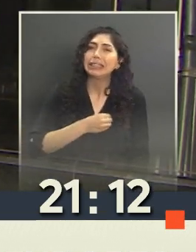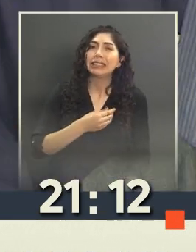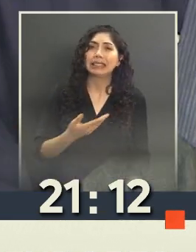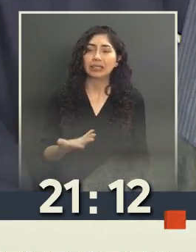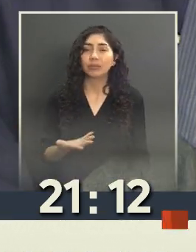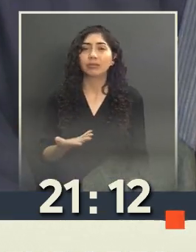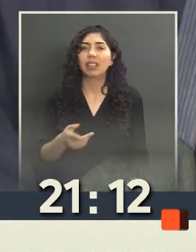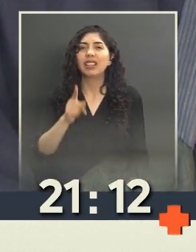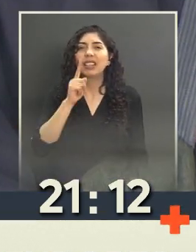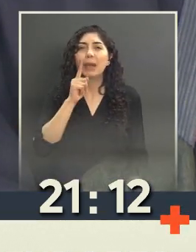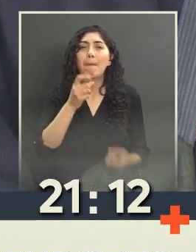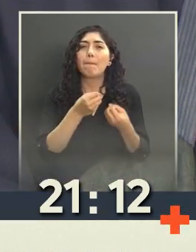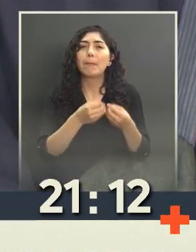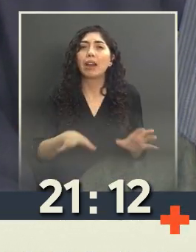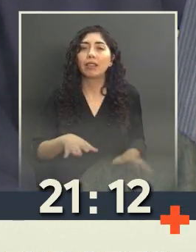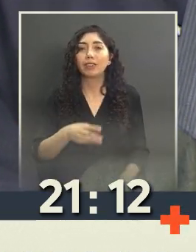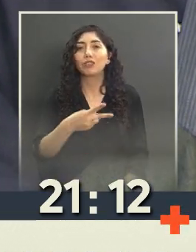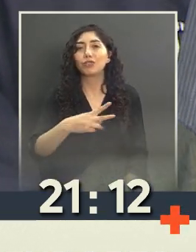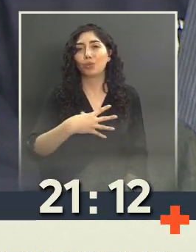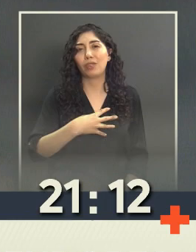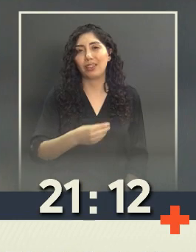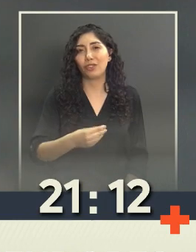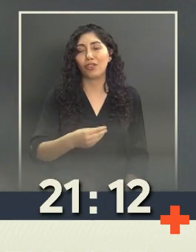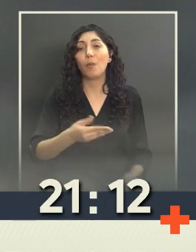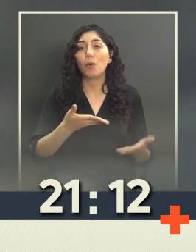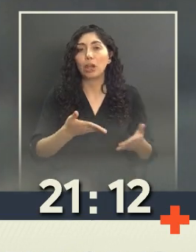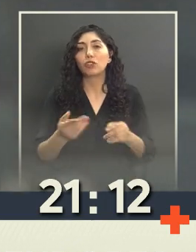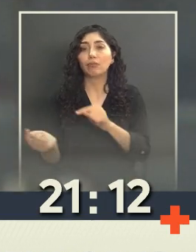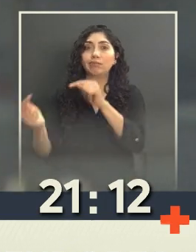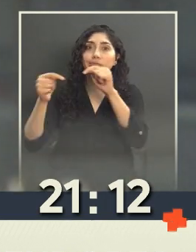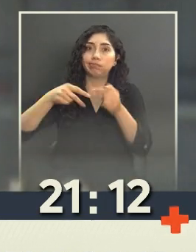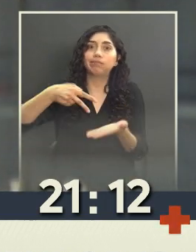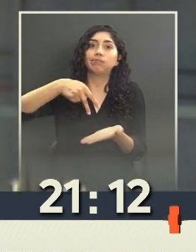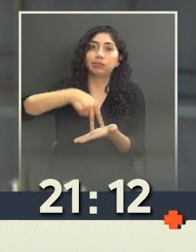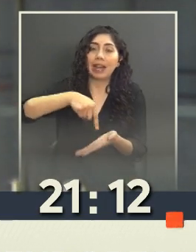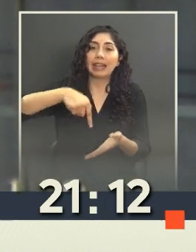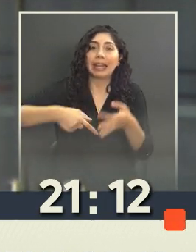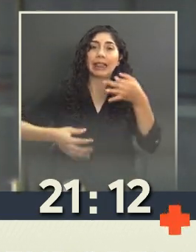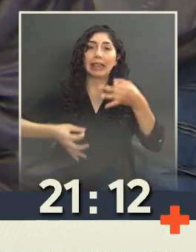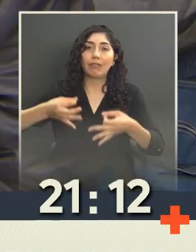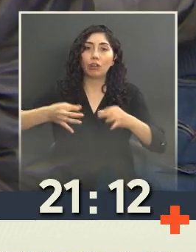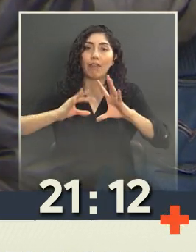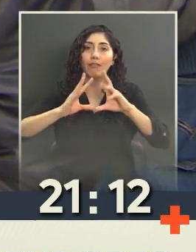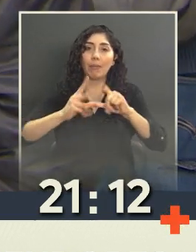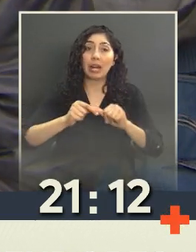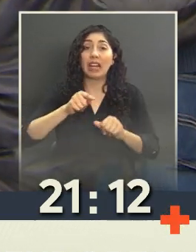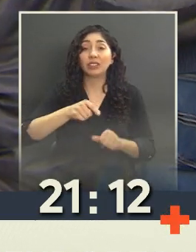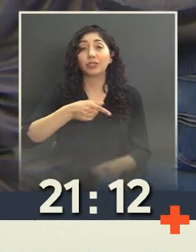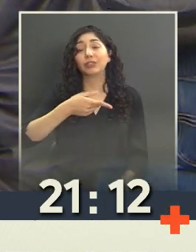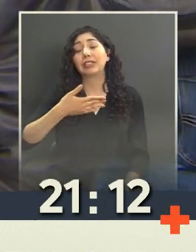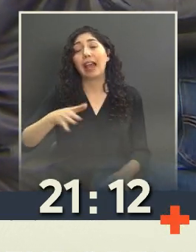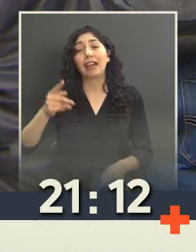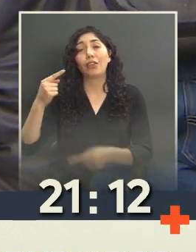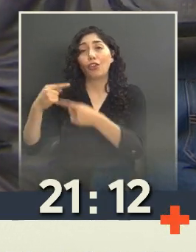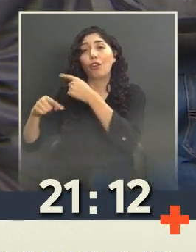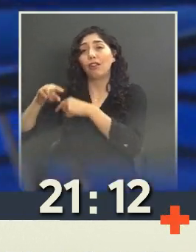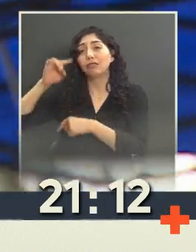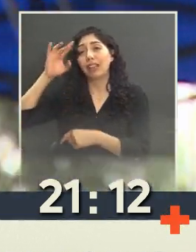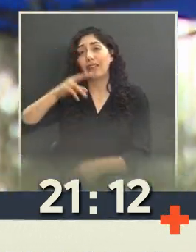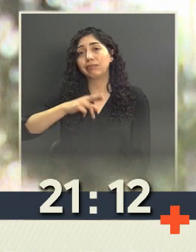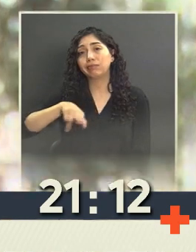sus hijos. Y por eso están aquí en los tribunales de familia, en un cuento que se saben de memoria y que rara vez obtienen respuesta.